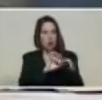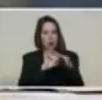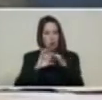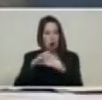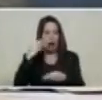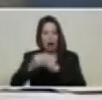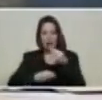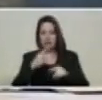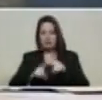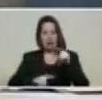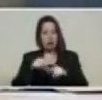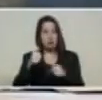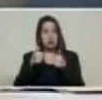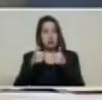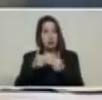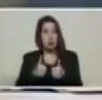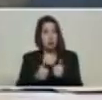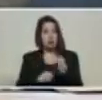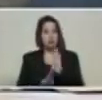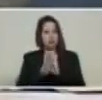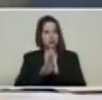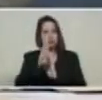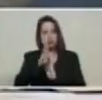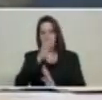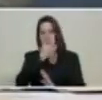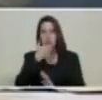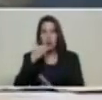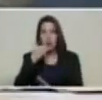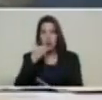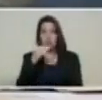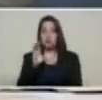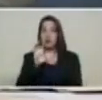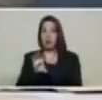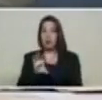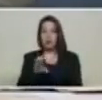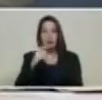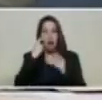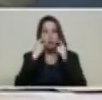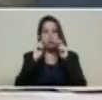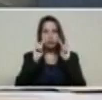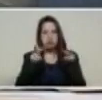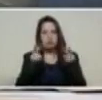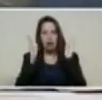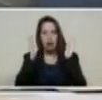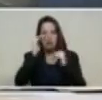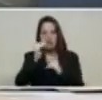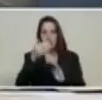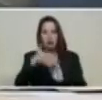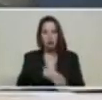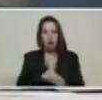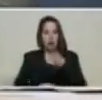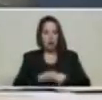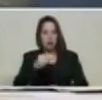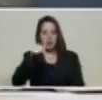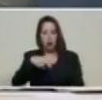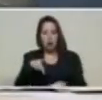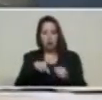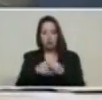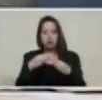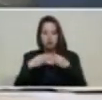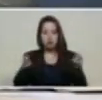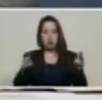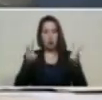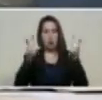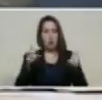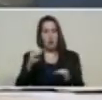bien y bien hechas. El país, sencillamente, está atento de este acto, presidente. Sin más que